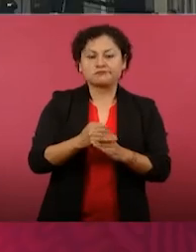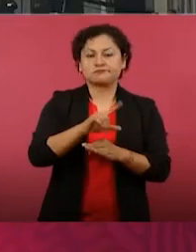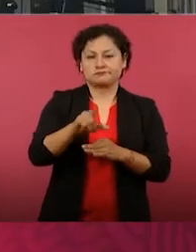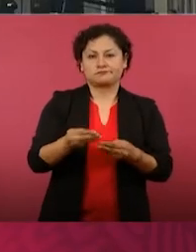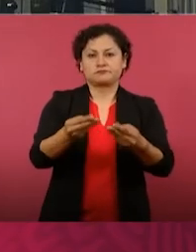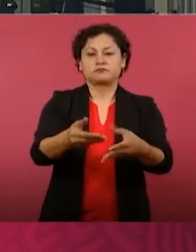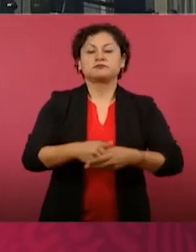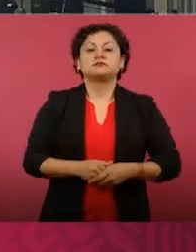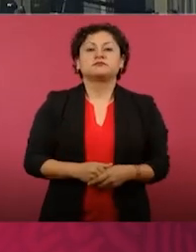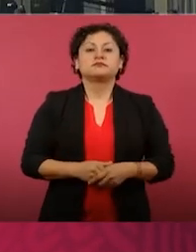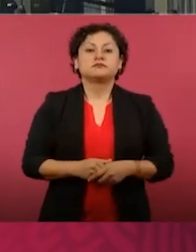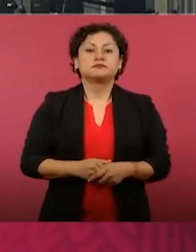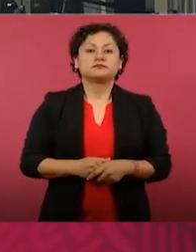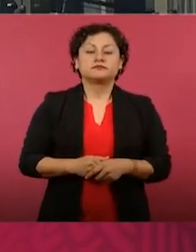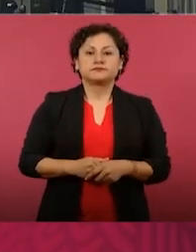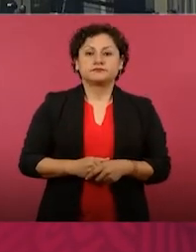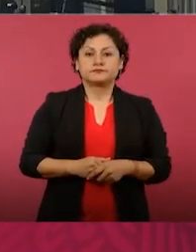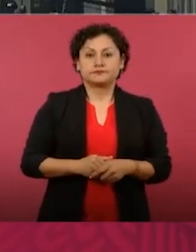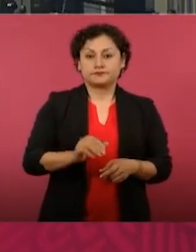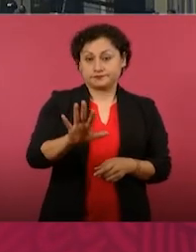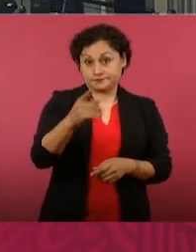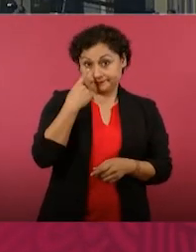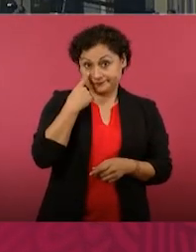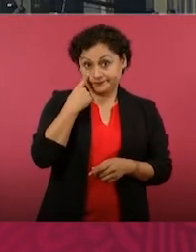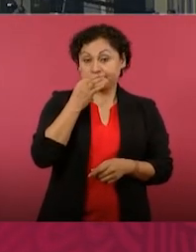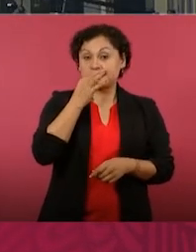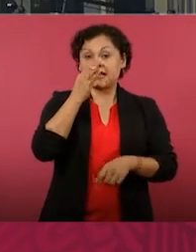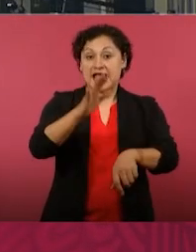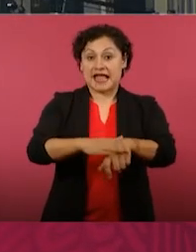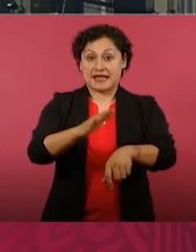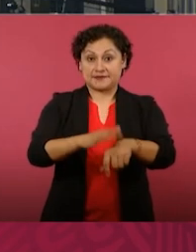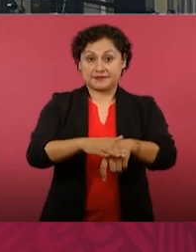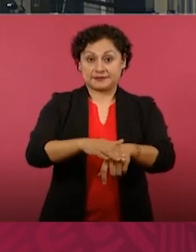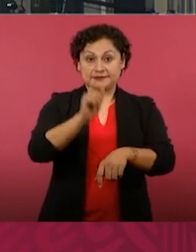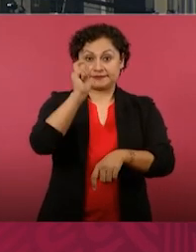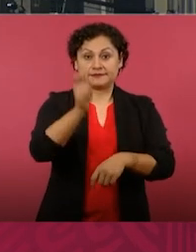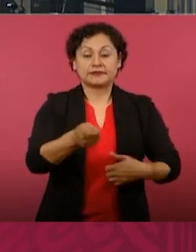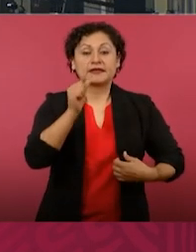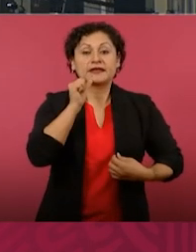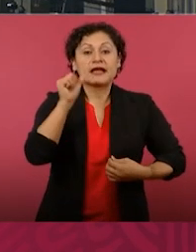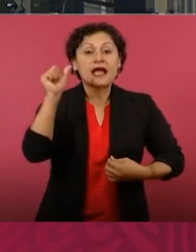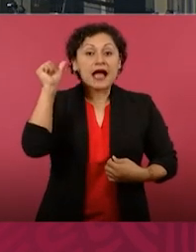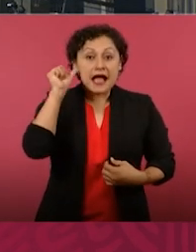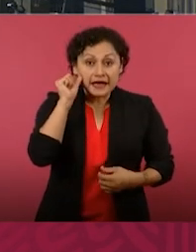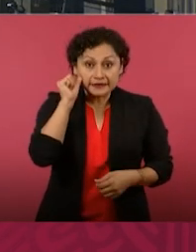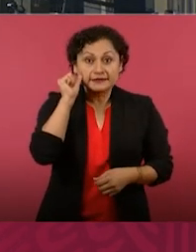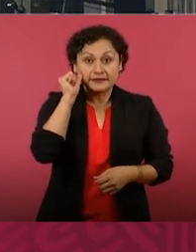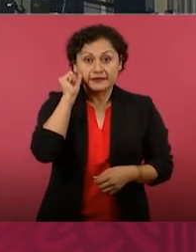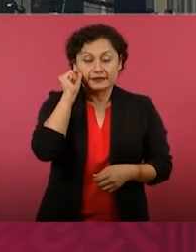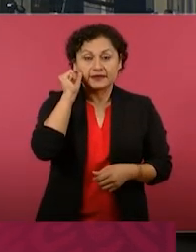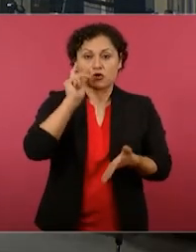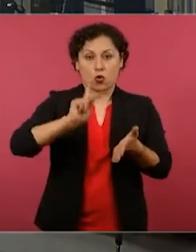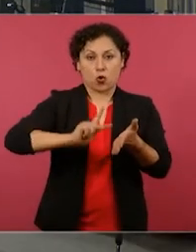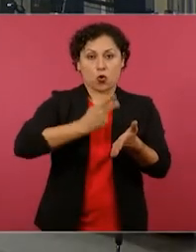También decirles que ayer fue un día de mucho consumo, también